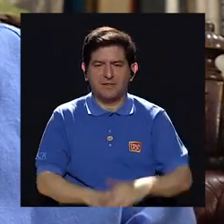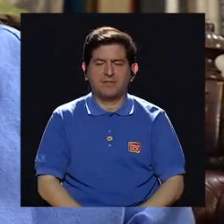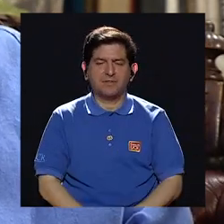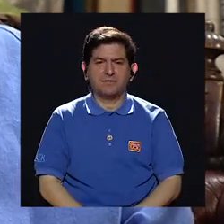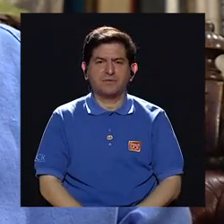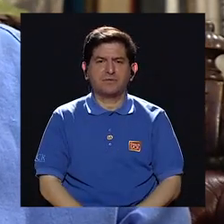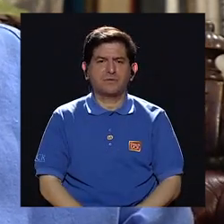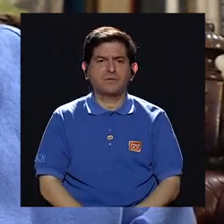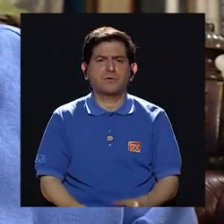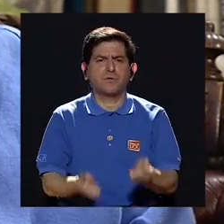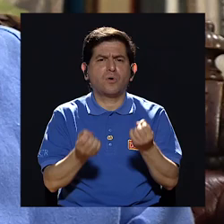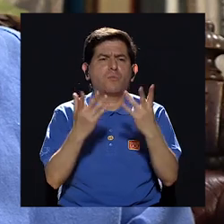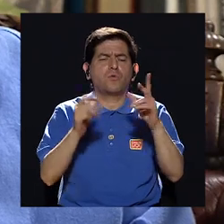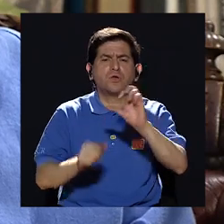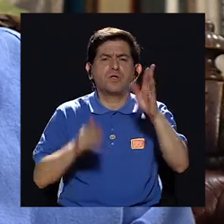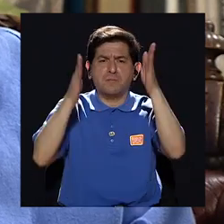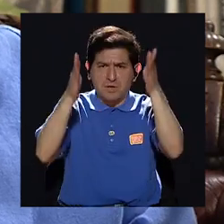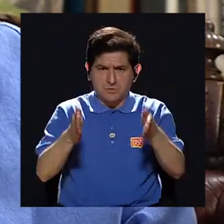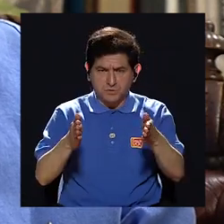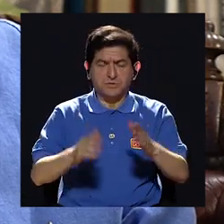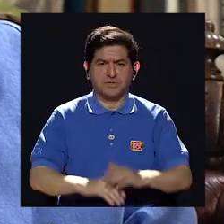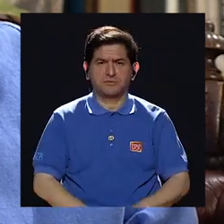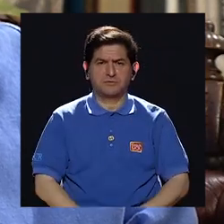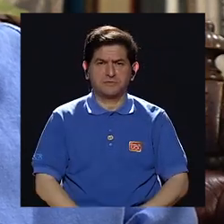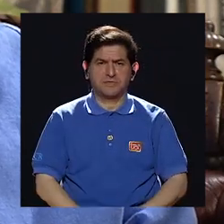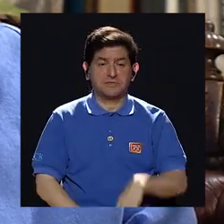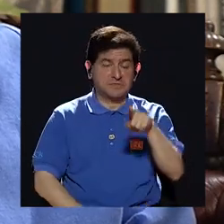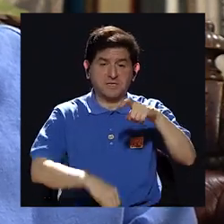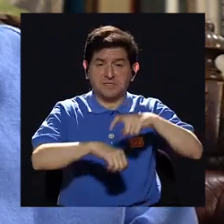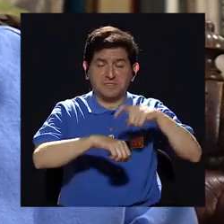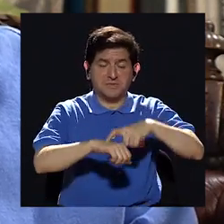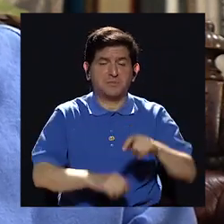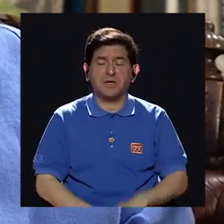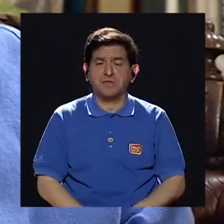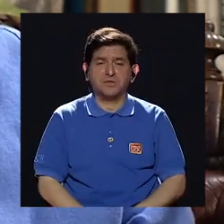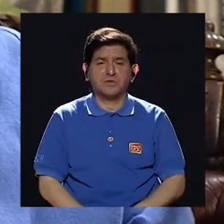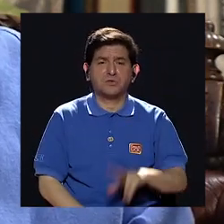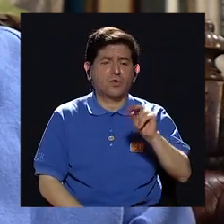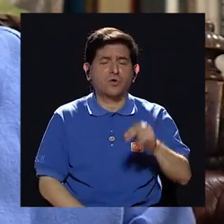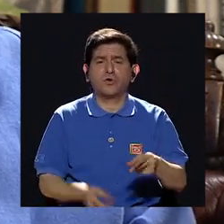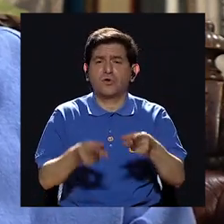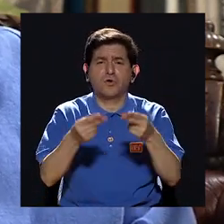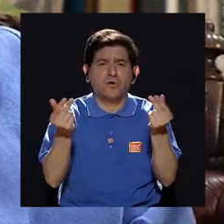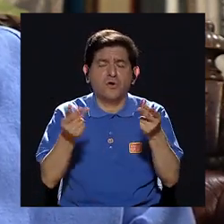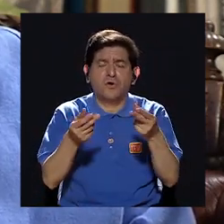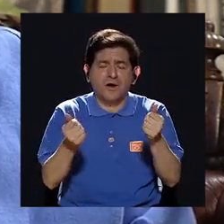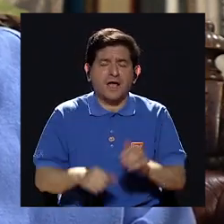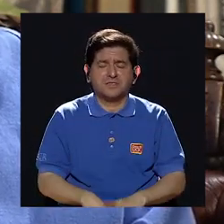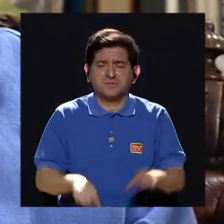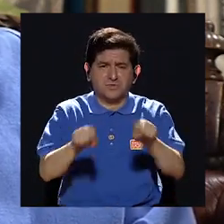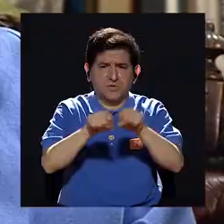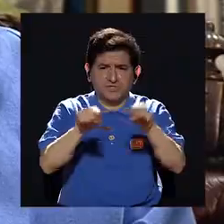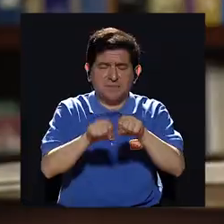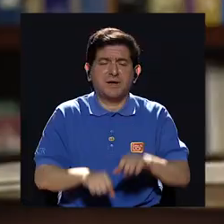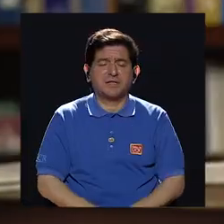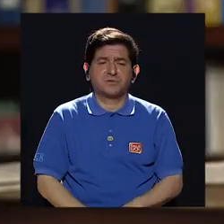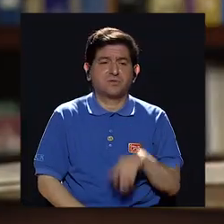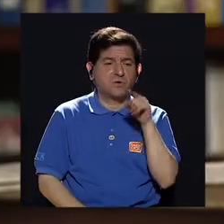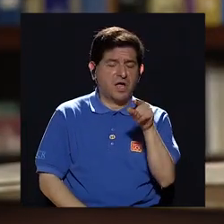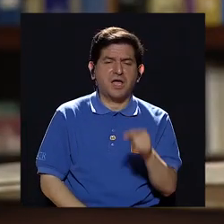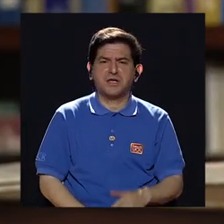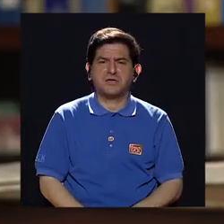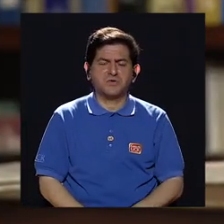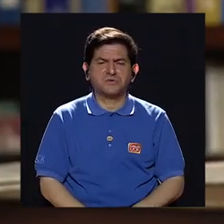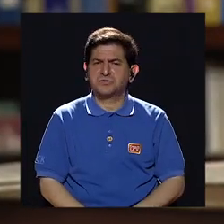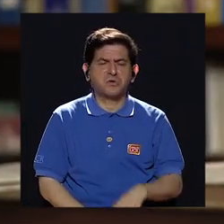haber dicho que muchos costarricenses no gastaban zapatos porque se habían acostumbrado a andar de rodillas.